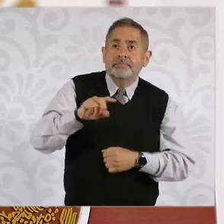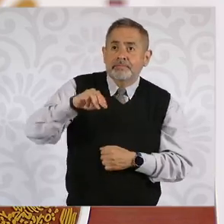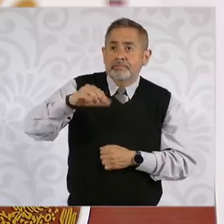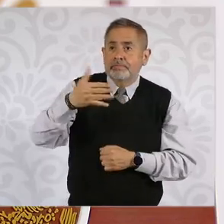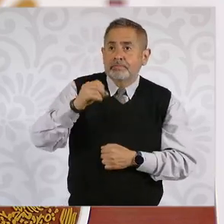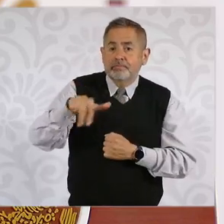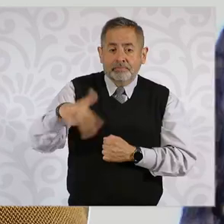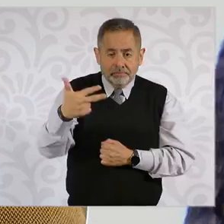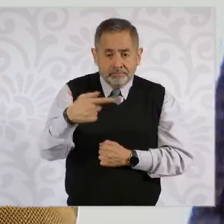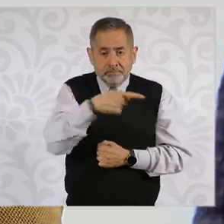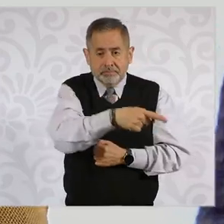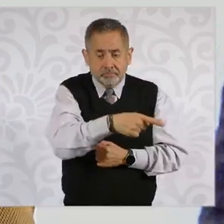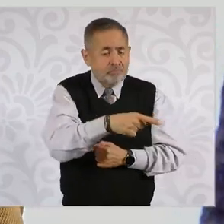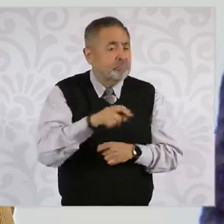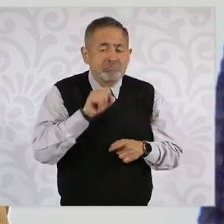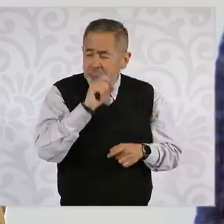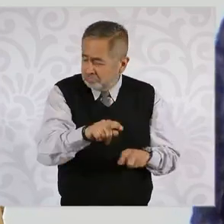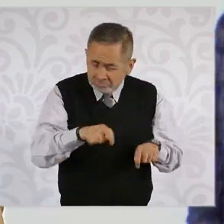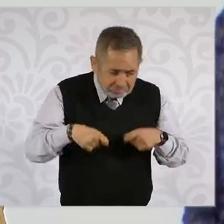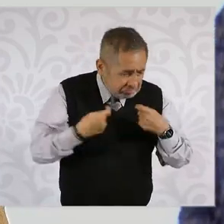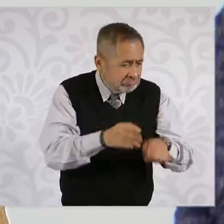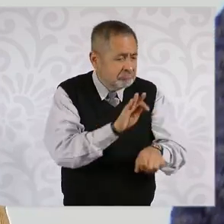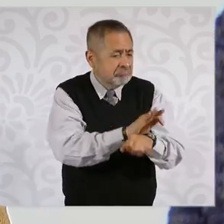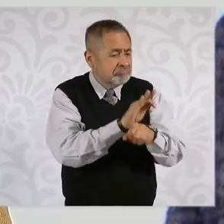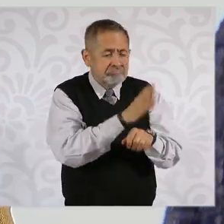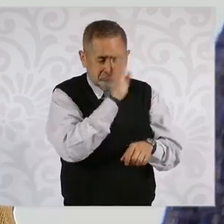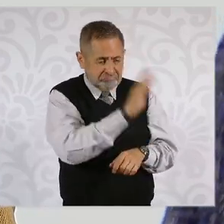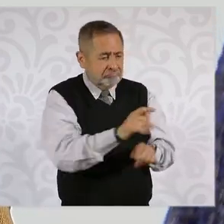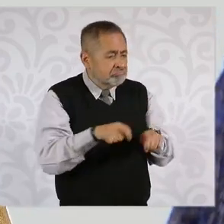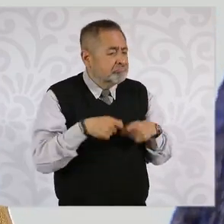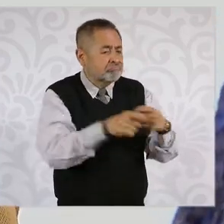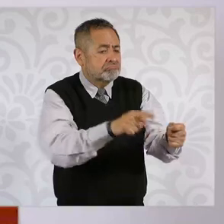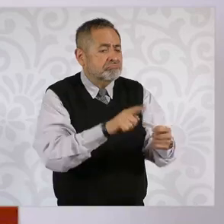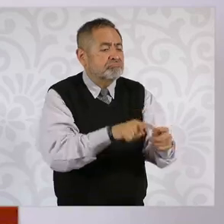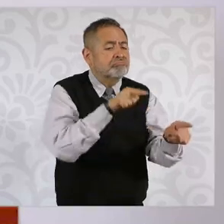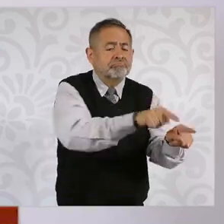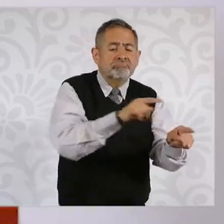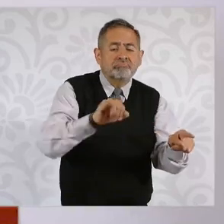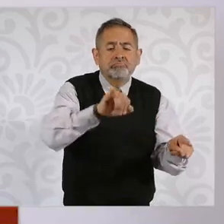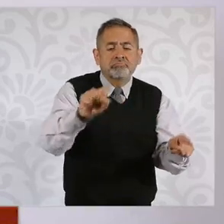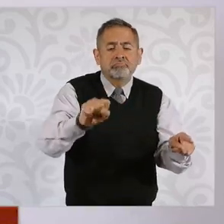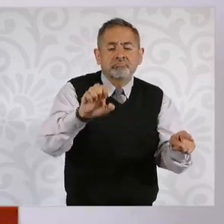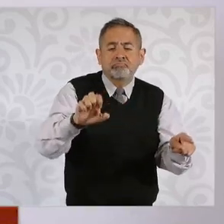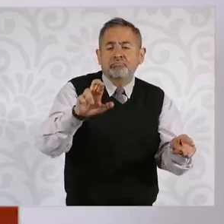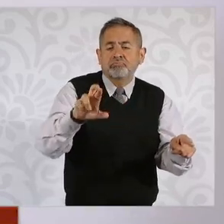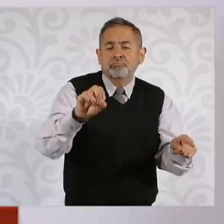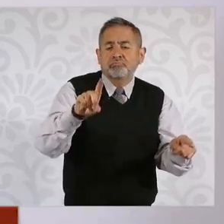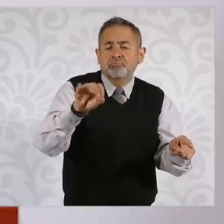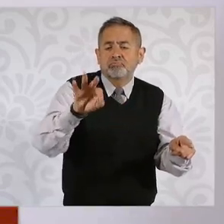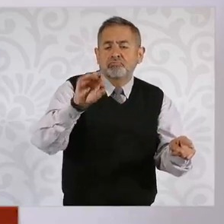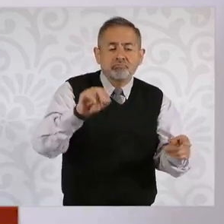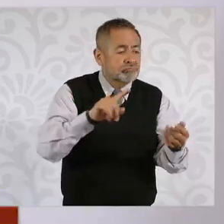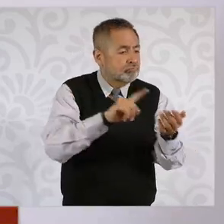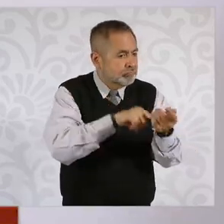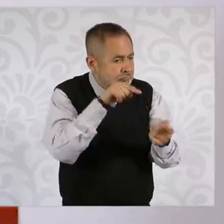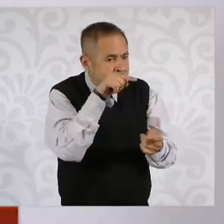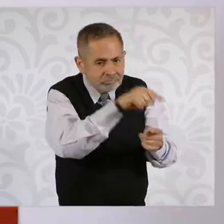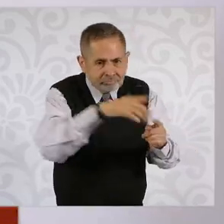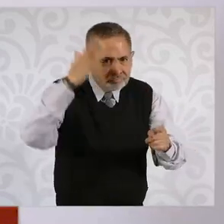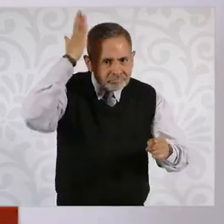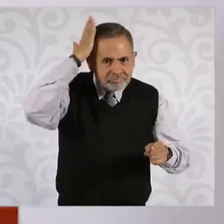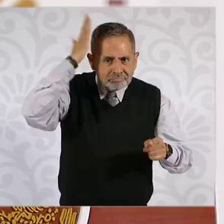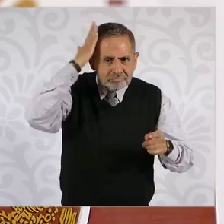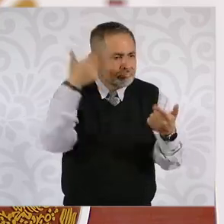2024 un amparo directo a José Rodolfo, quien es presunto líder